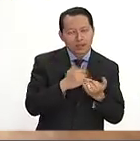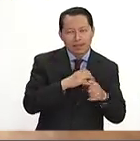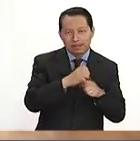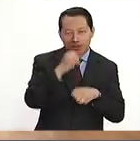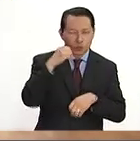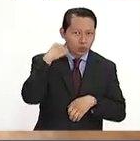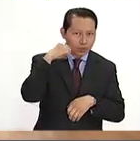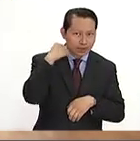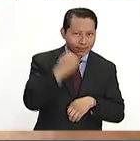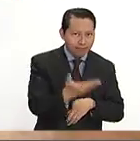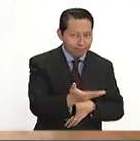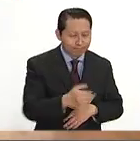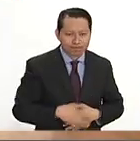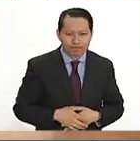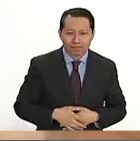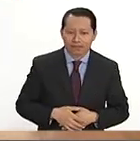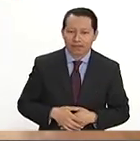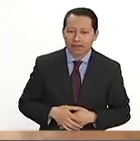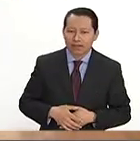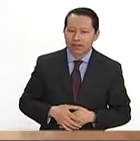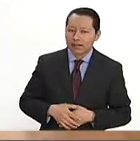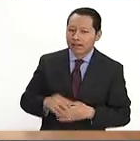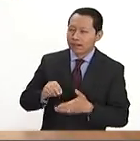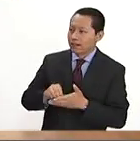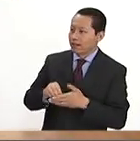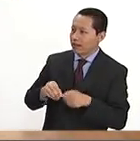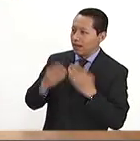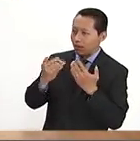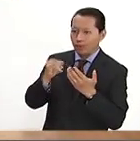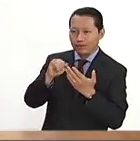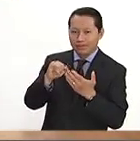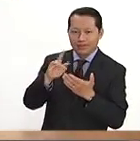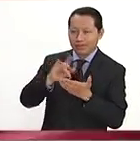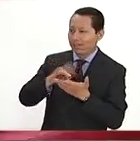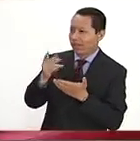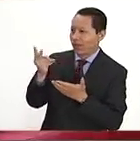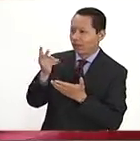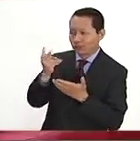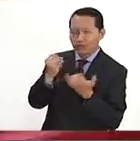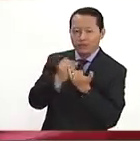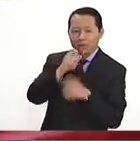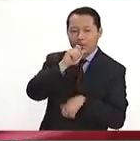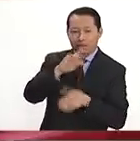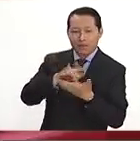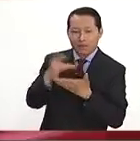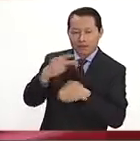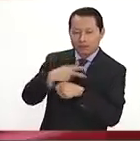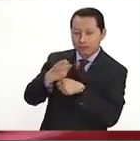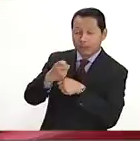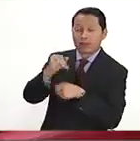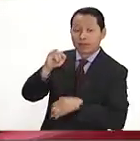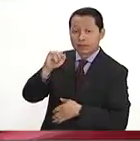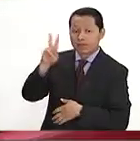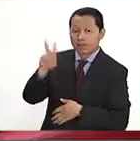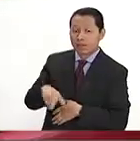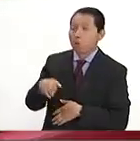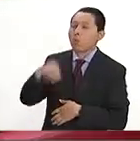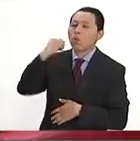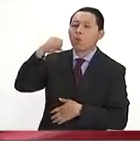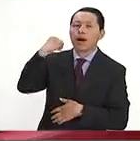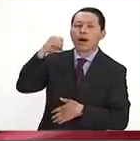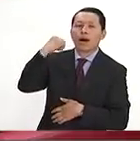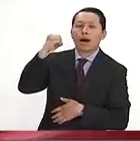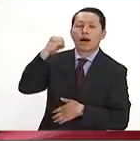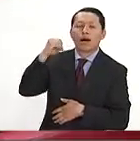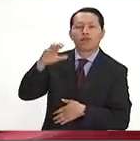Estado de Oaxaca? Claro que sí, gracias, muy buenos días a los dos y gracias por la invitación. Pues sí, en Oaxaca la verdad es que hay